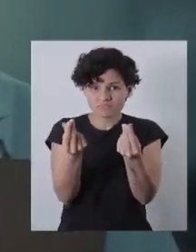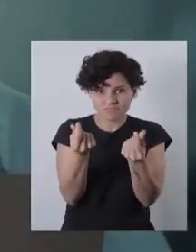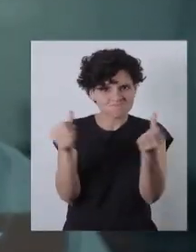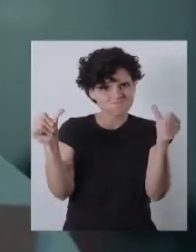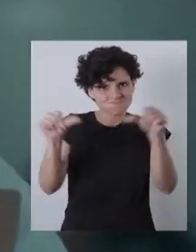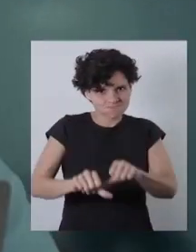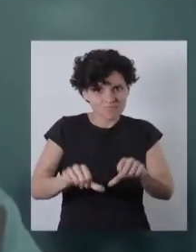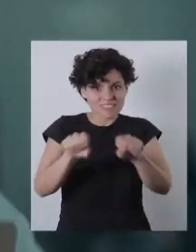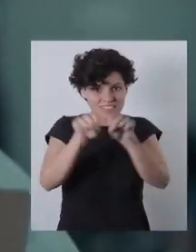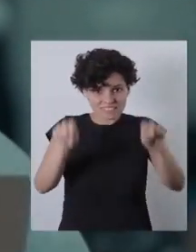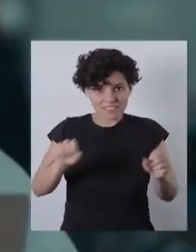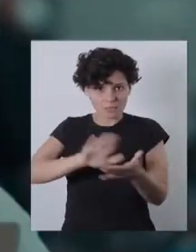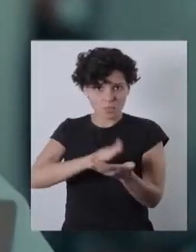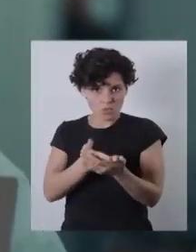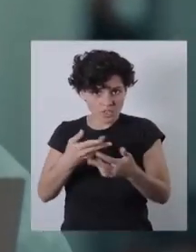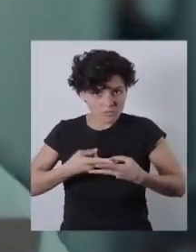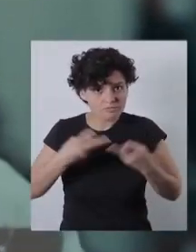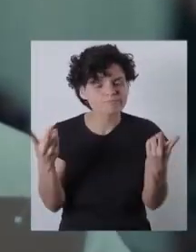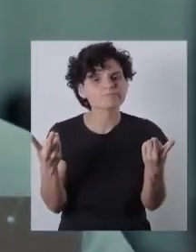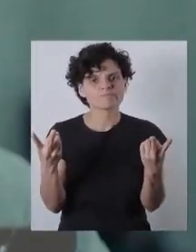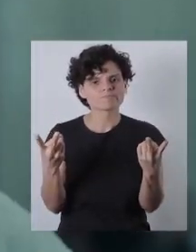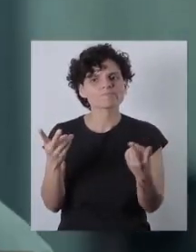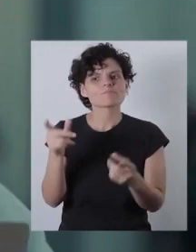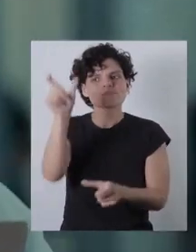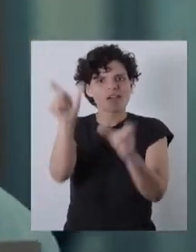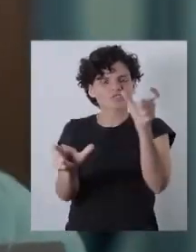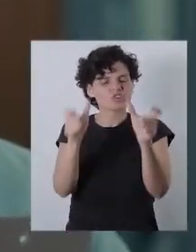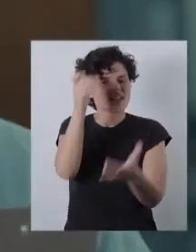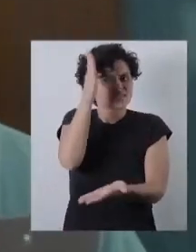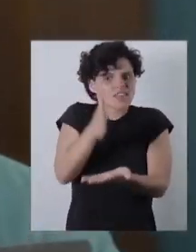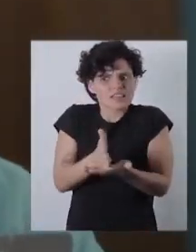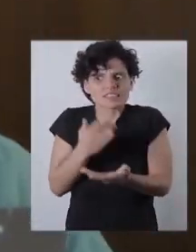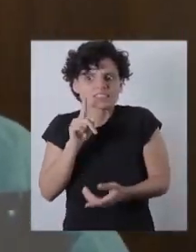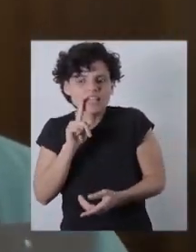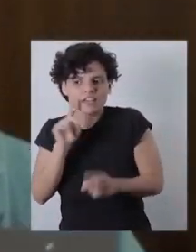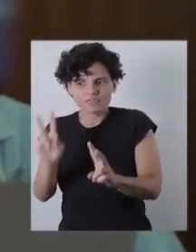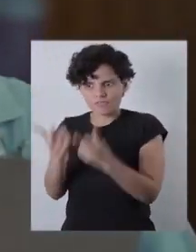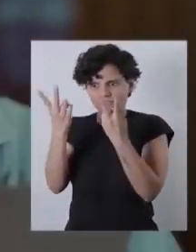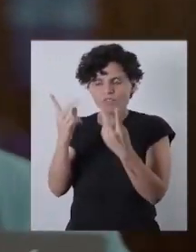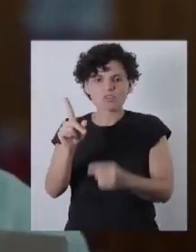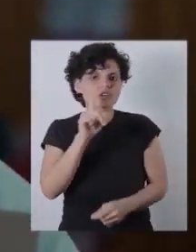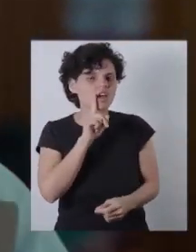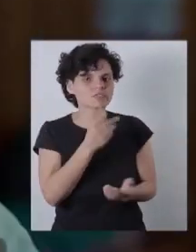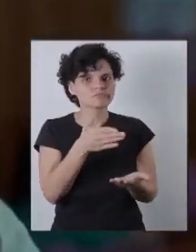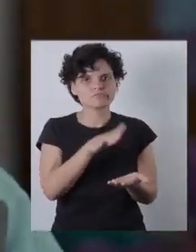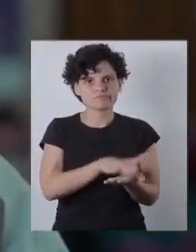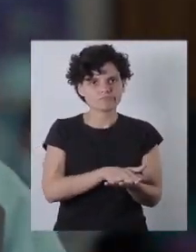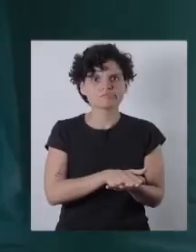La falta de recursos en el sistema de salud pública obligó al personal a decidir quién podía vivir y quién no.